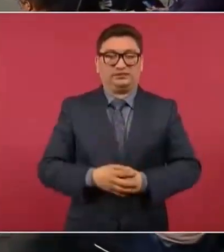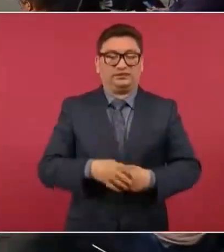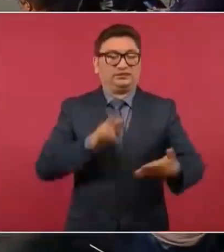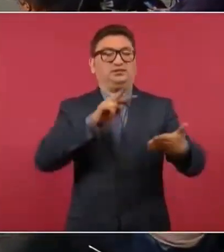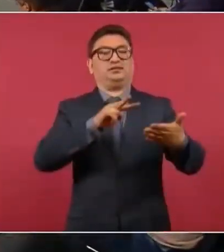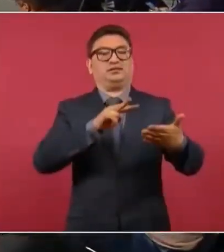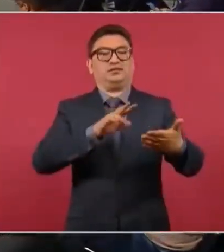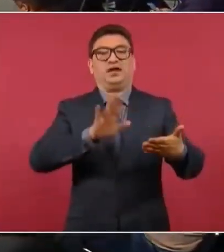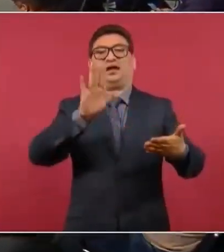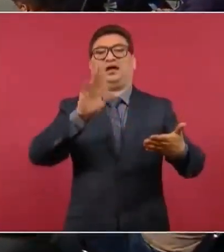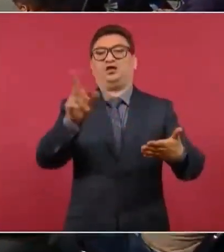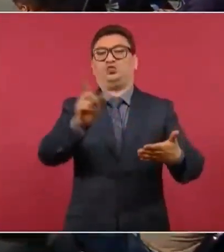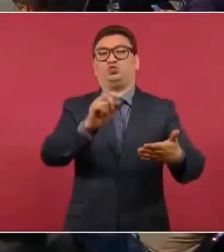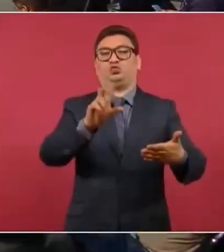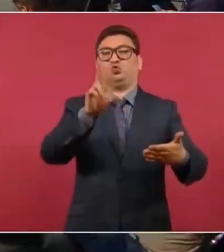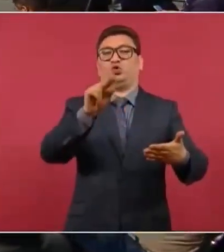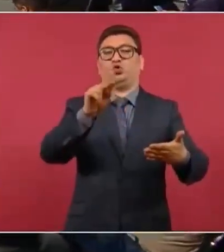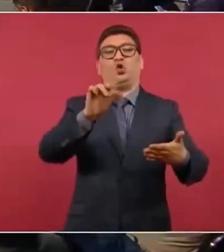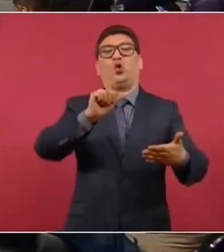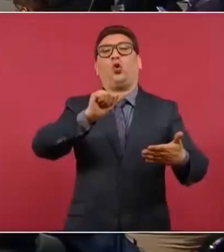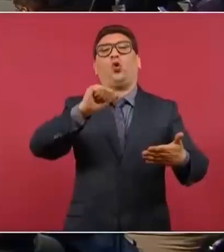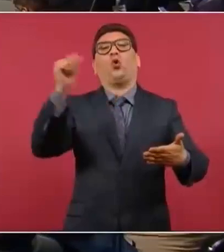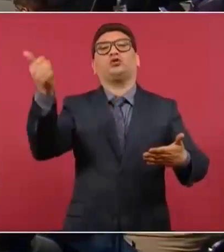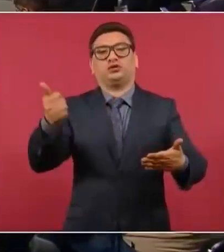no. No, vi otra.